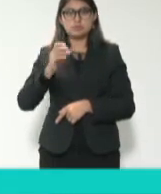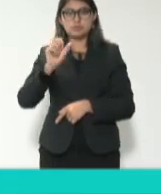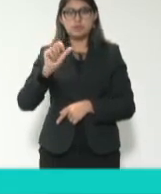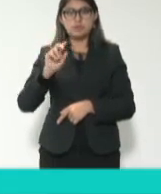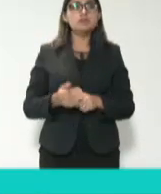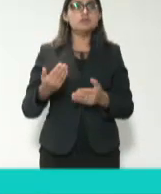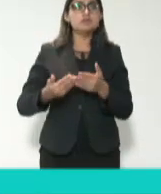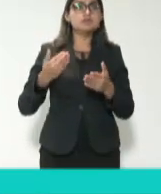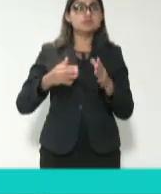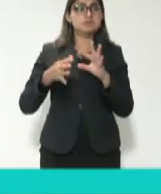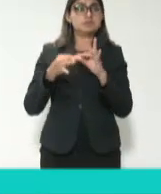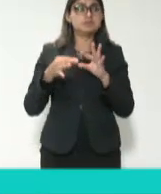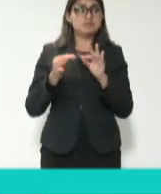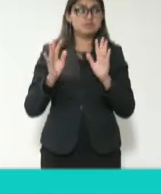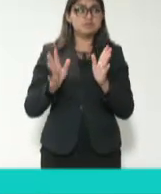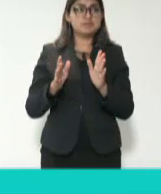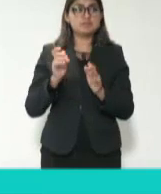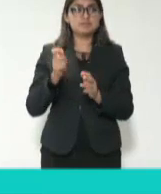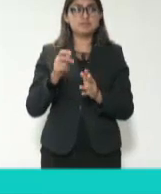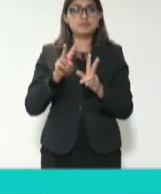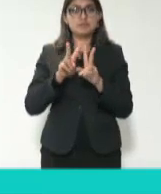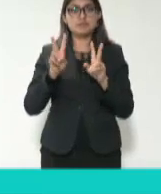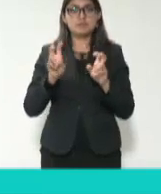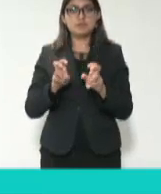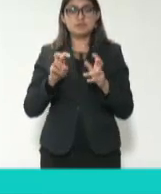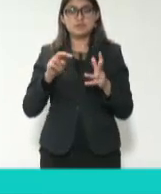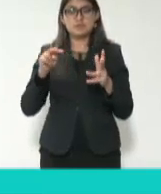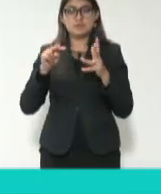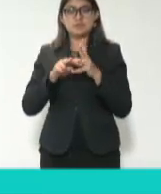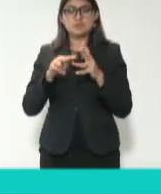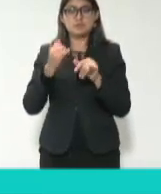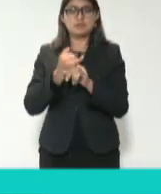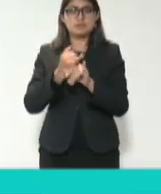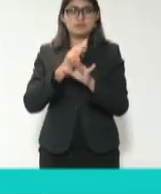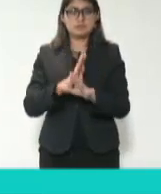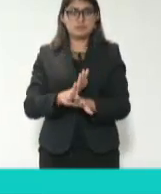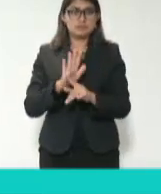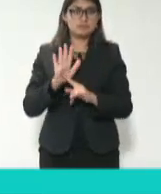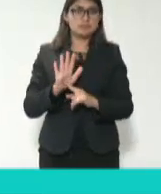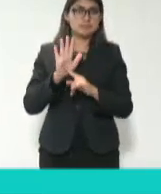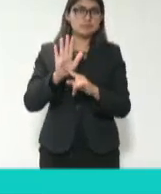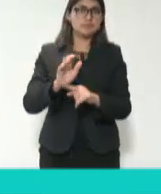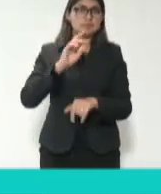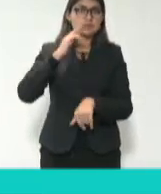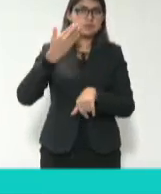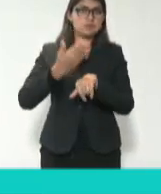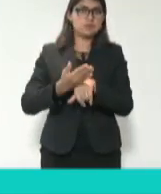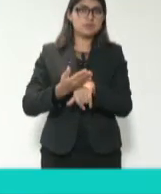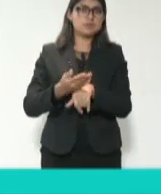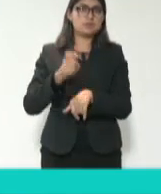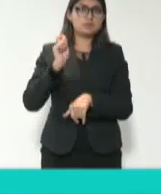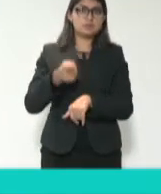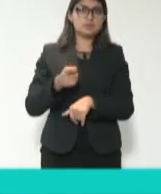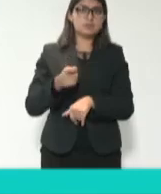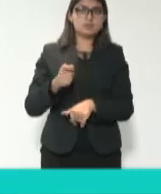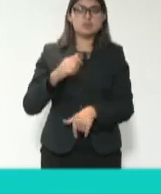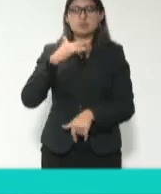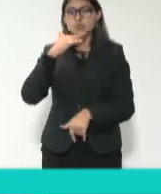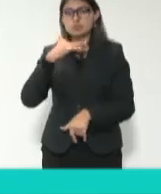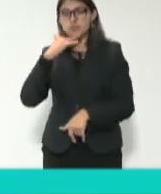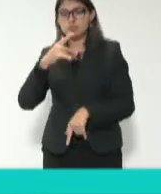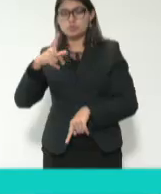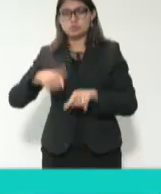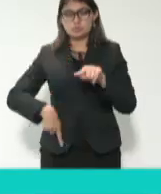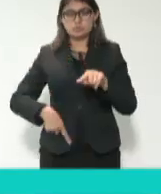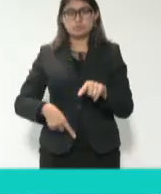Buenas tardes, panel Transparencia y Rendición de Cuentas Responsables en la Lucha contra la Corrupción. Permítanme